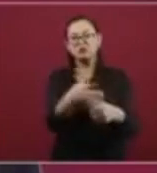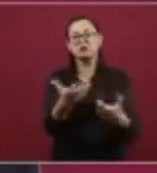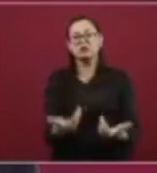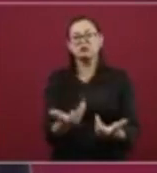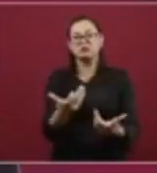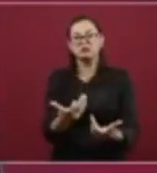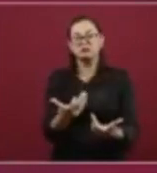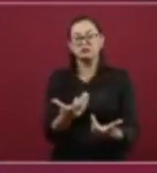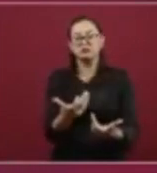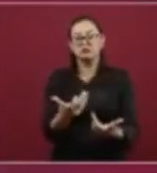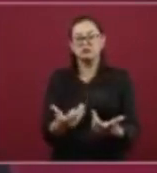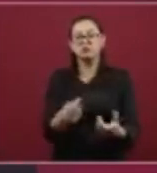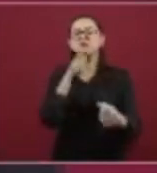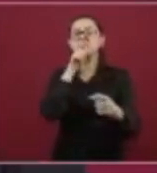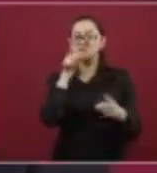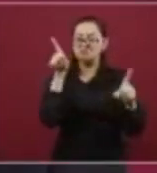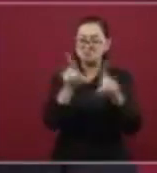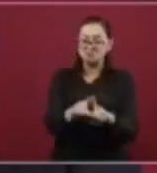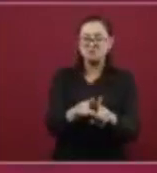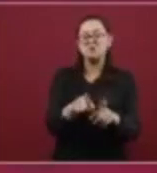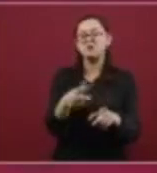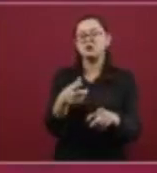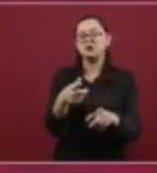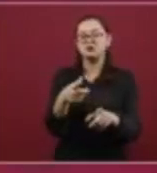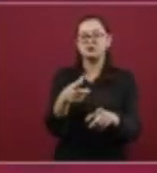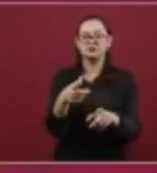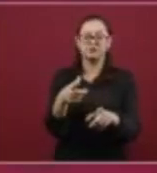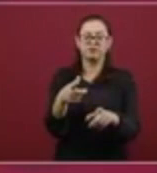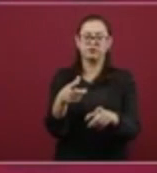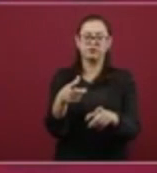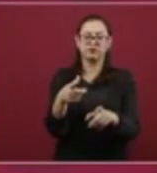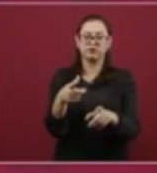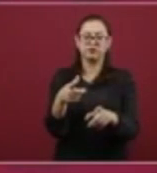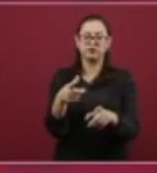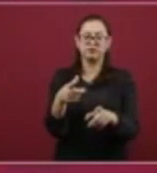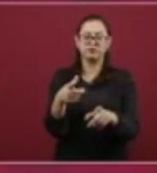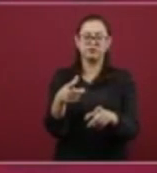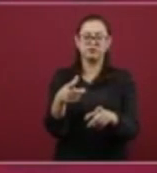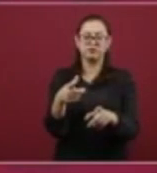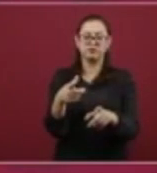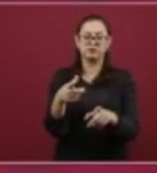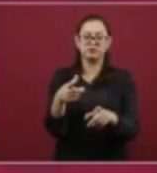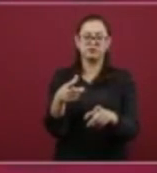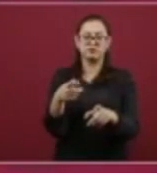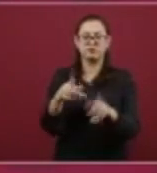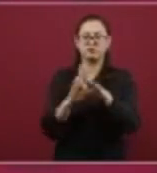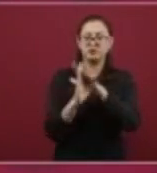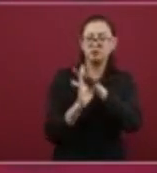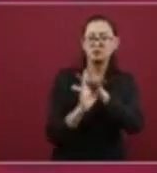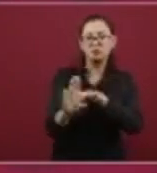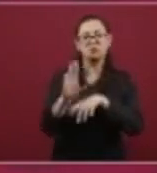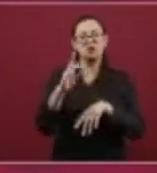voy a pedir perdón también por la persecución a los migrantes